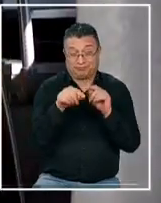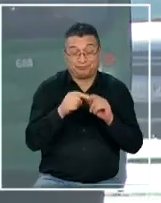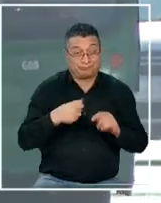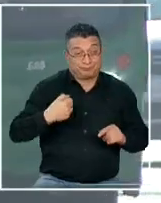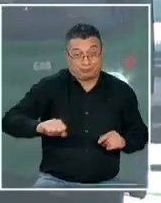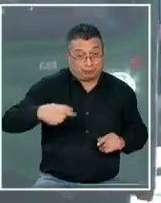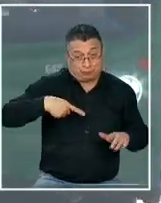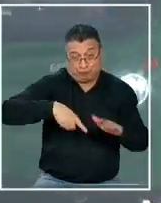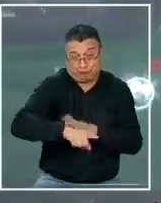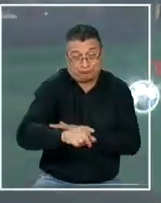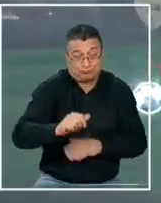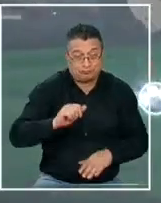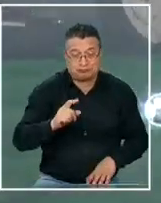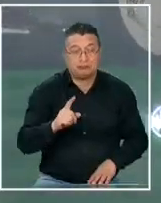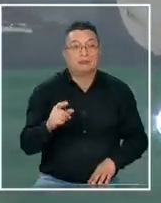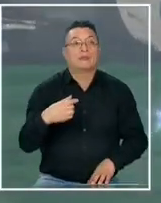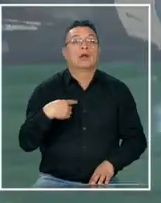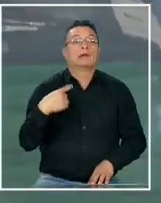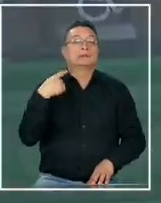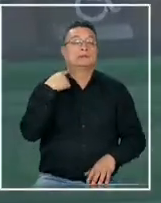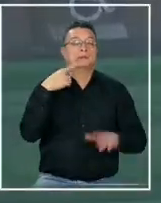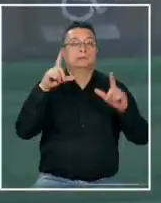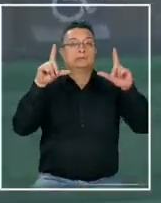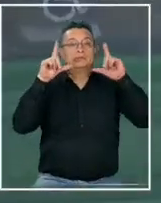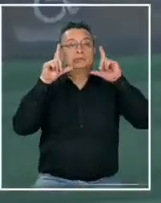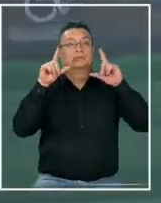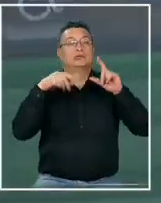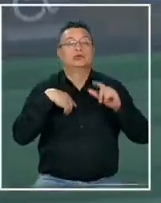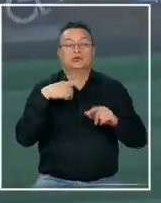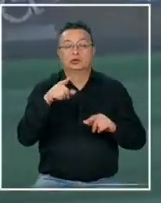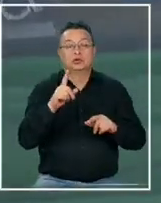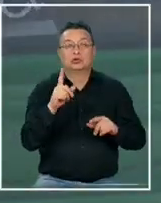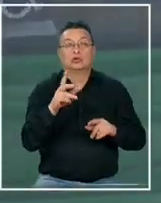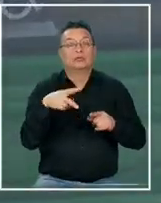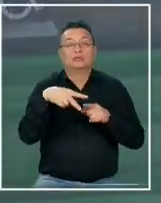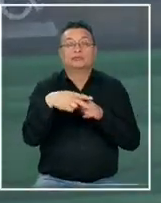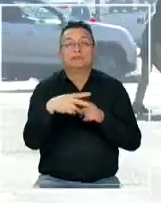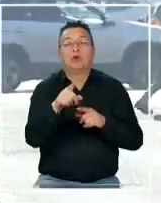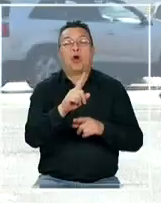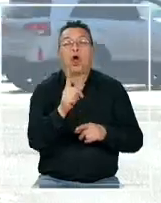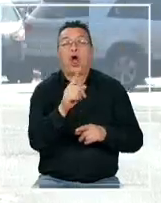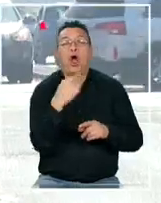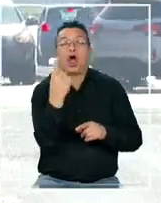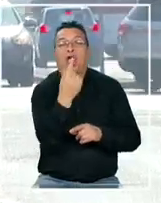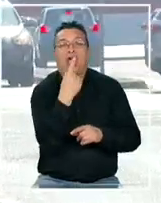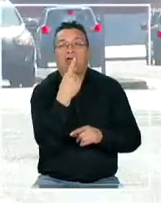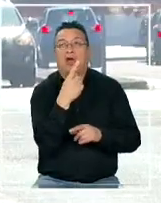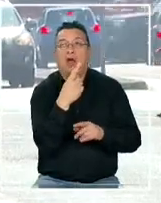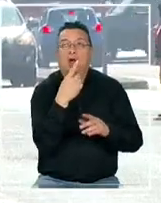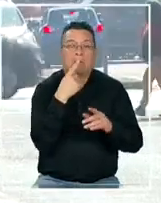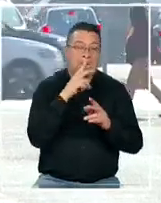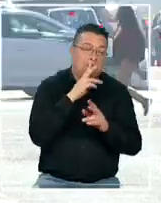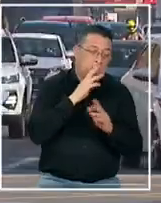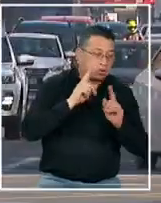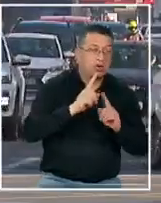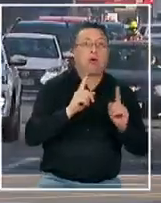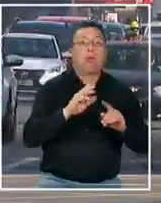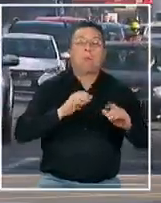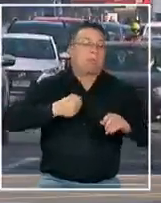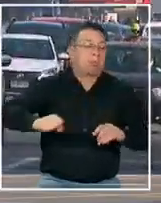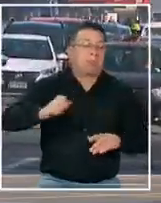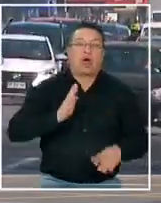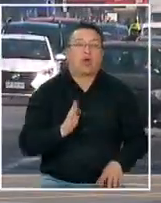papeles a quienes son multados estuvo lejos de ser una herramienta disuasiva ahora el ministro muñoz